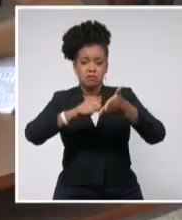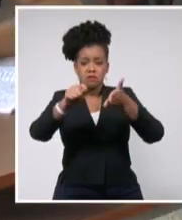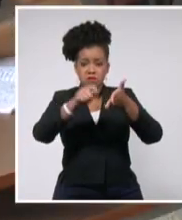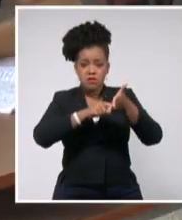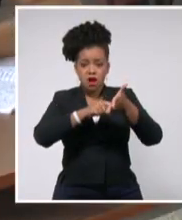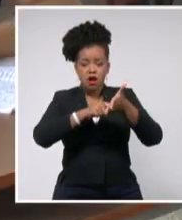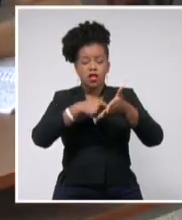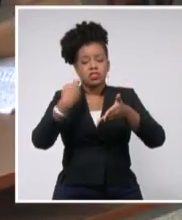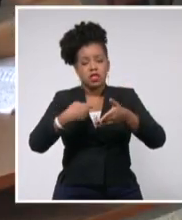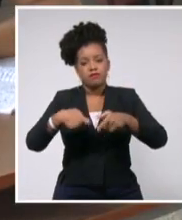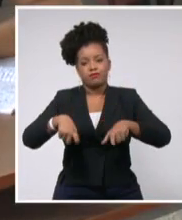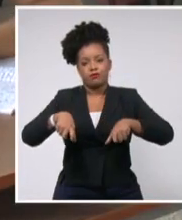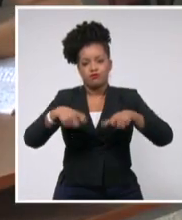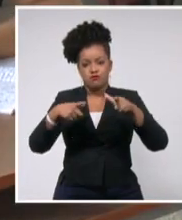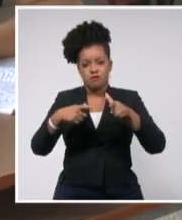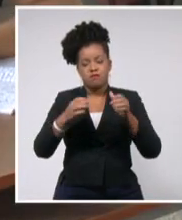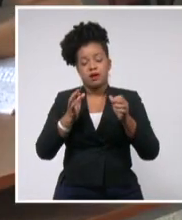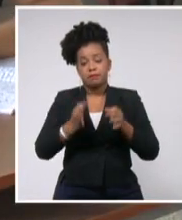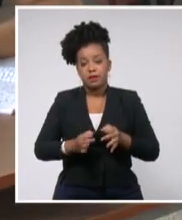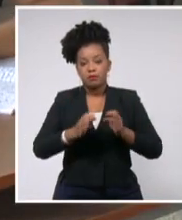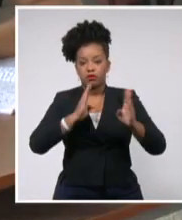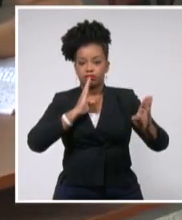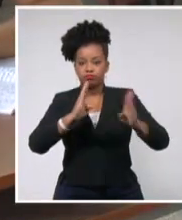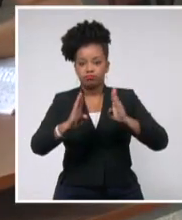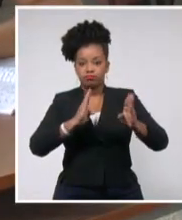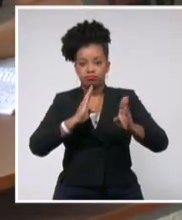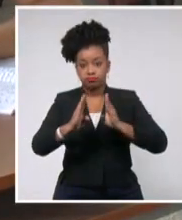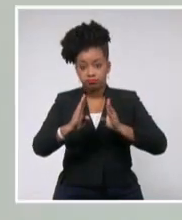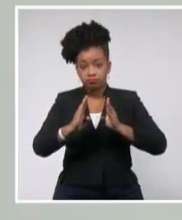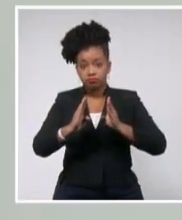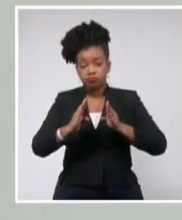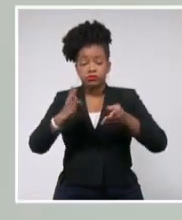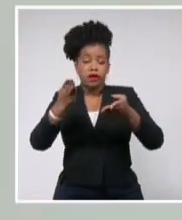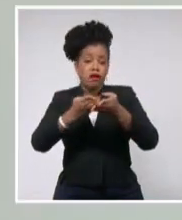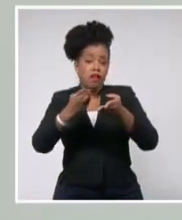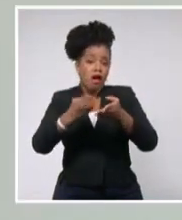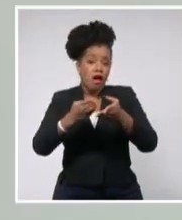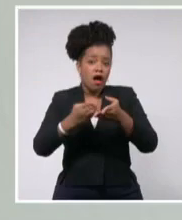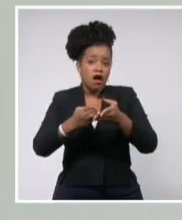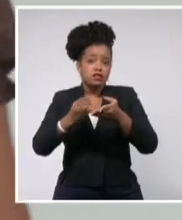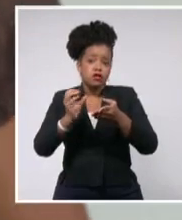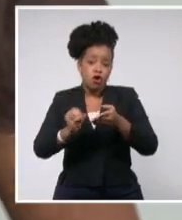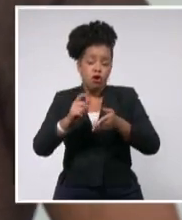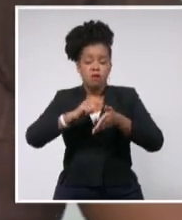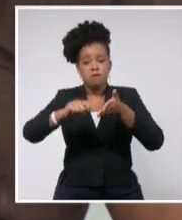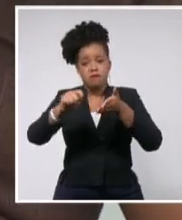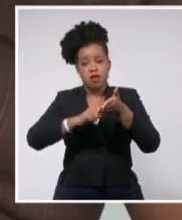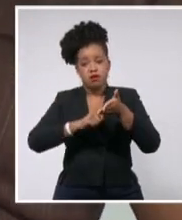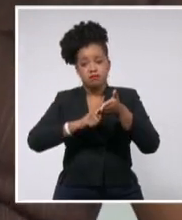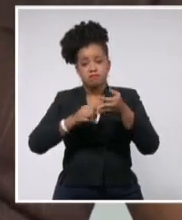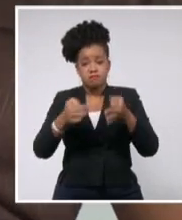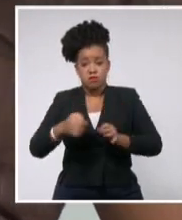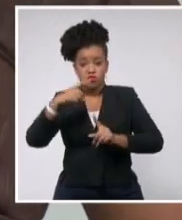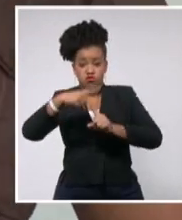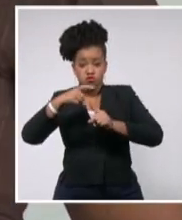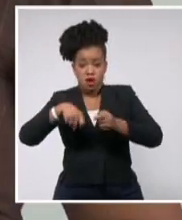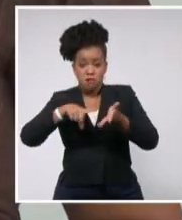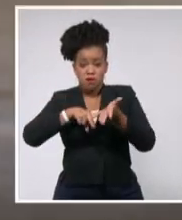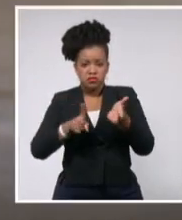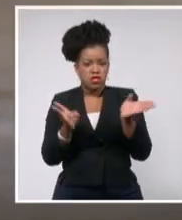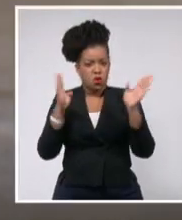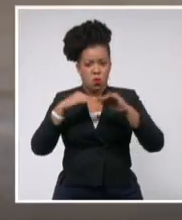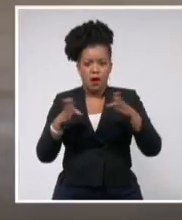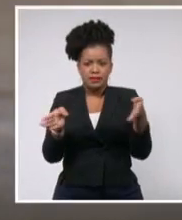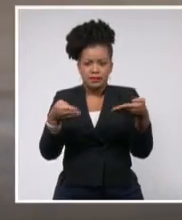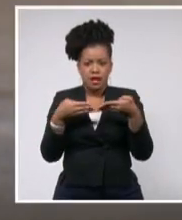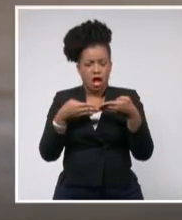va a cumplir en ese periodo que quizás no estemos directamente involucrados en el proceso docente, pero también la situación actual de la provincia de Las Tunas. No requiere que estemos